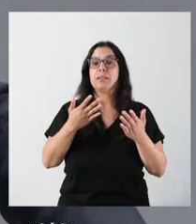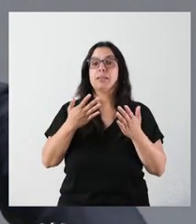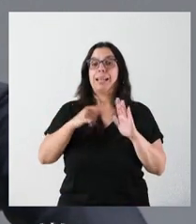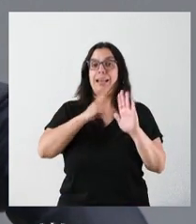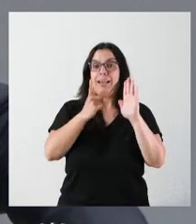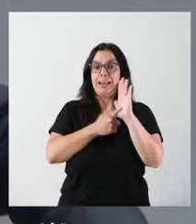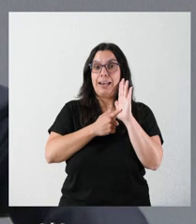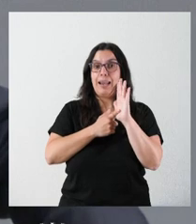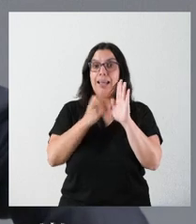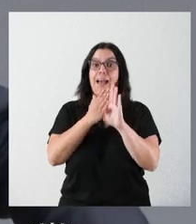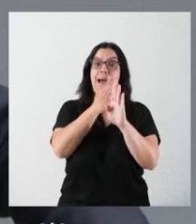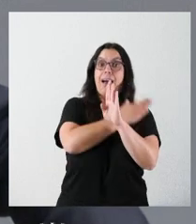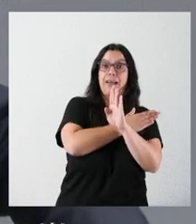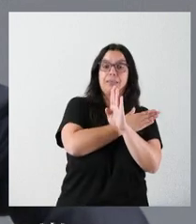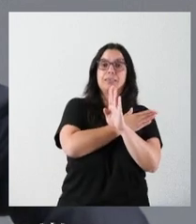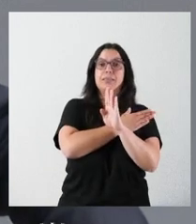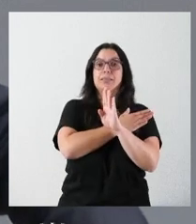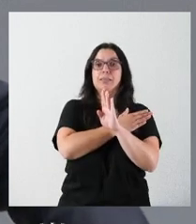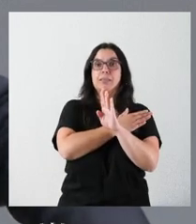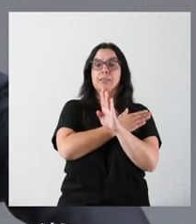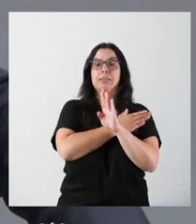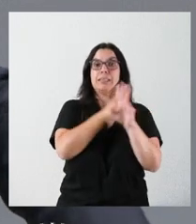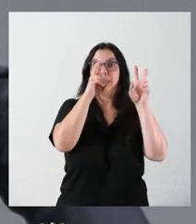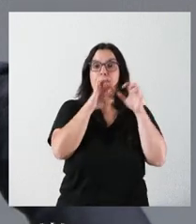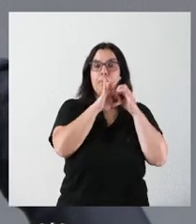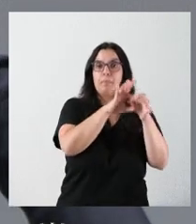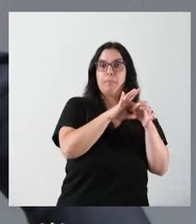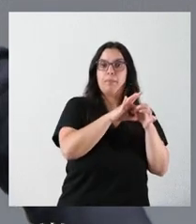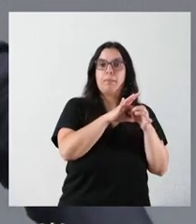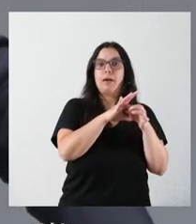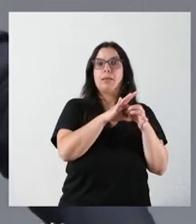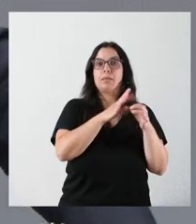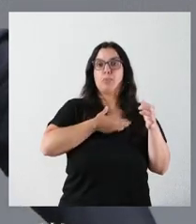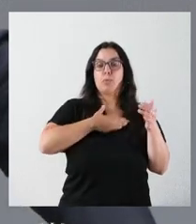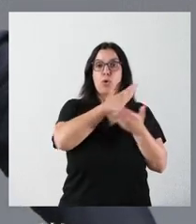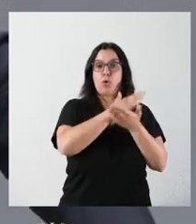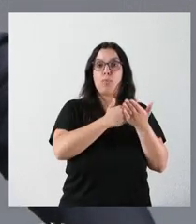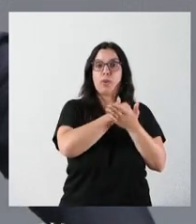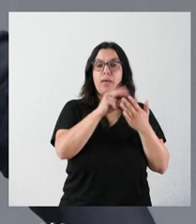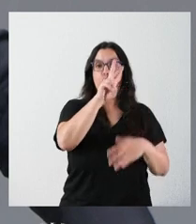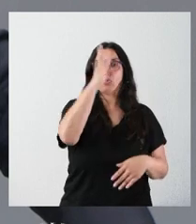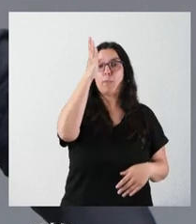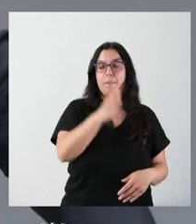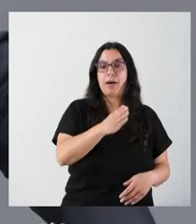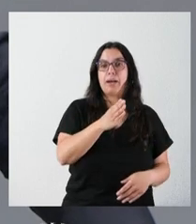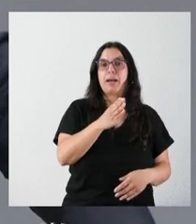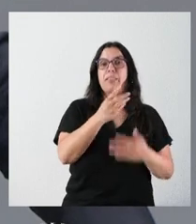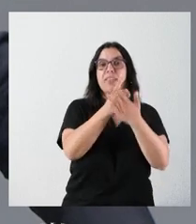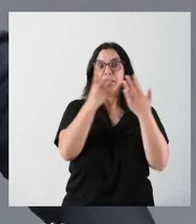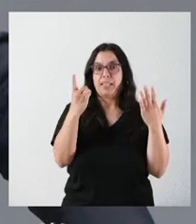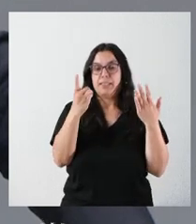a la ley actualmente vigente en esta materia de la comunidad autónoma 2 barra 16.